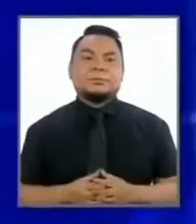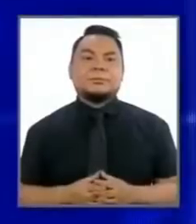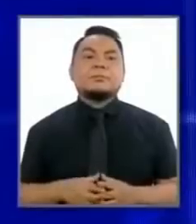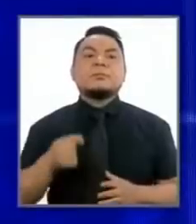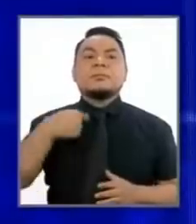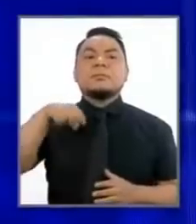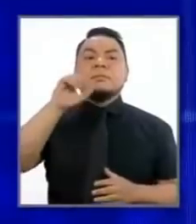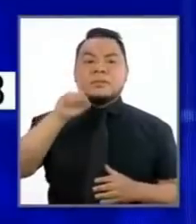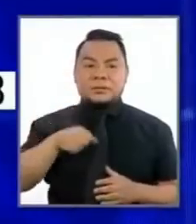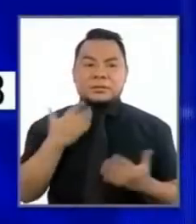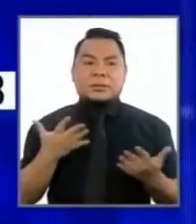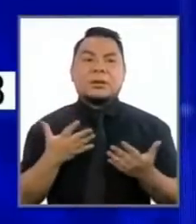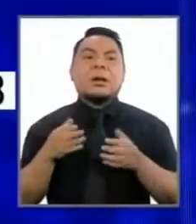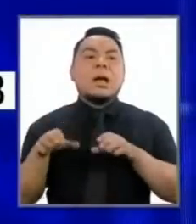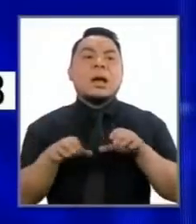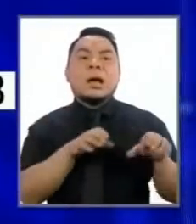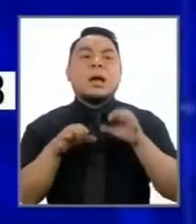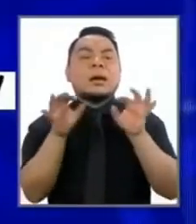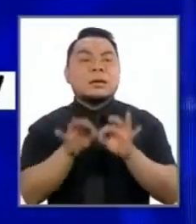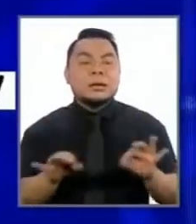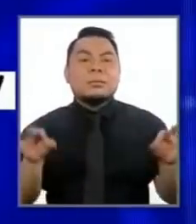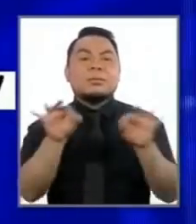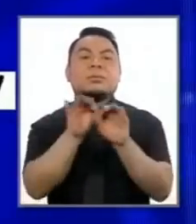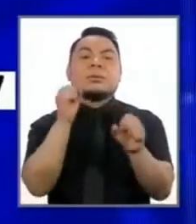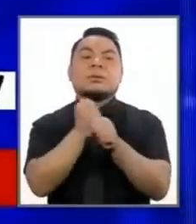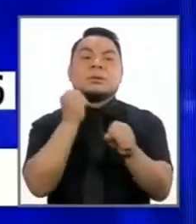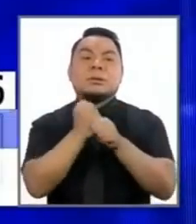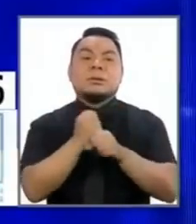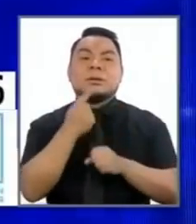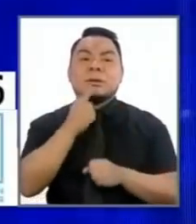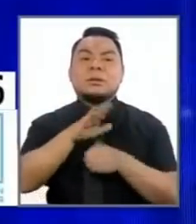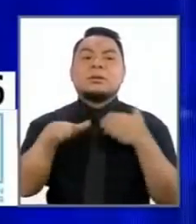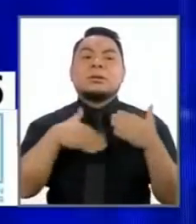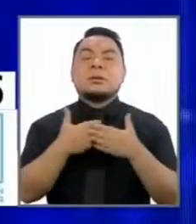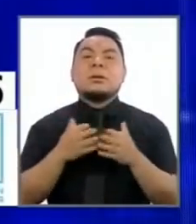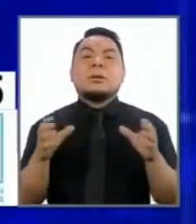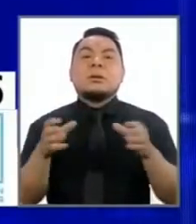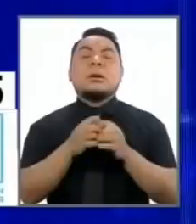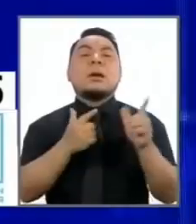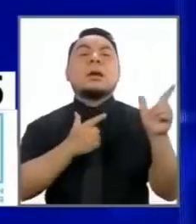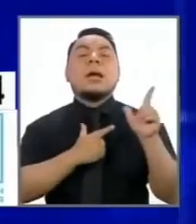Vamos a restablecer la importante labor de la ingeniería militar